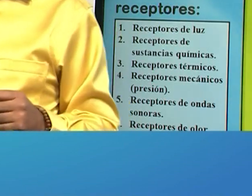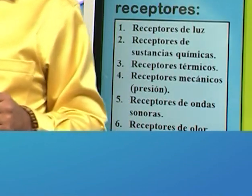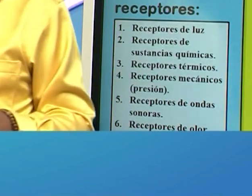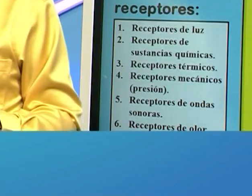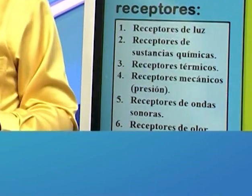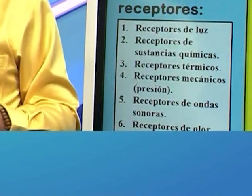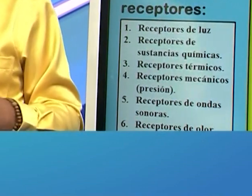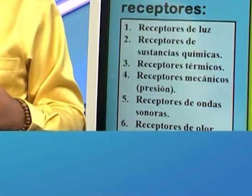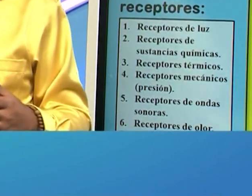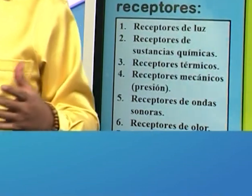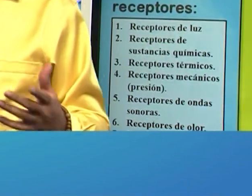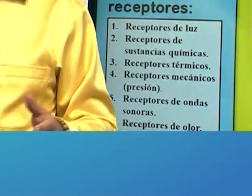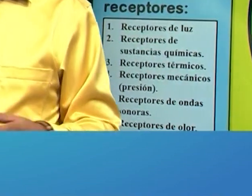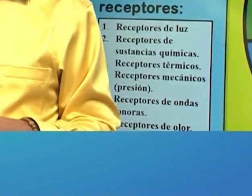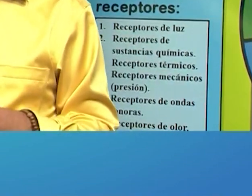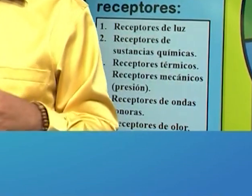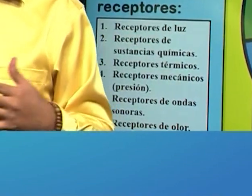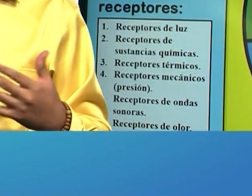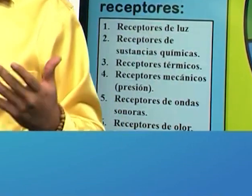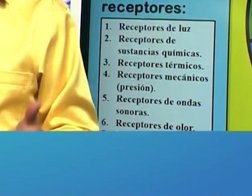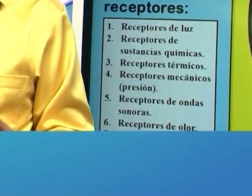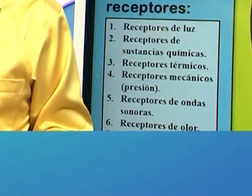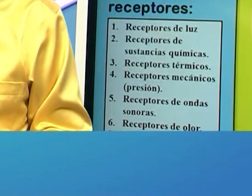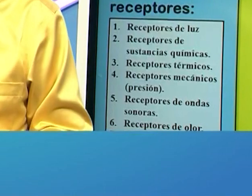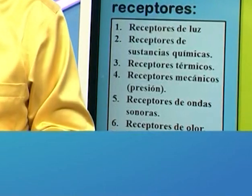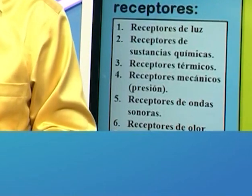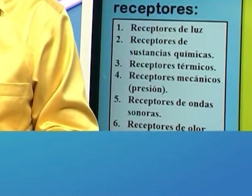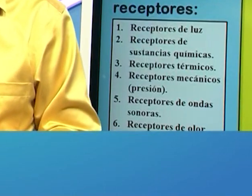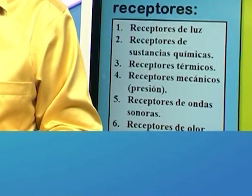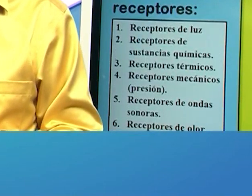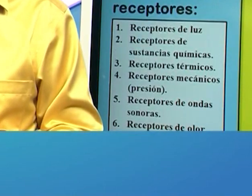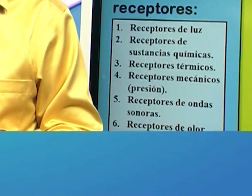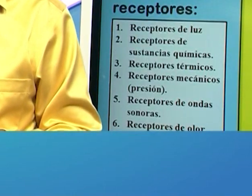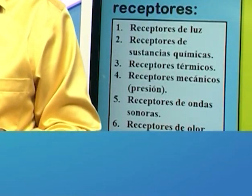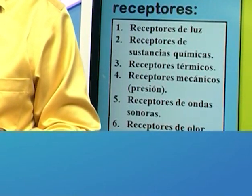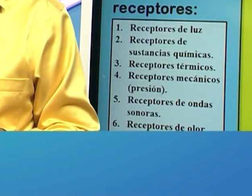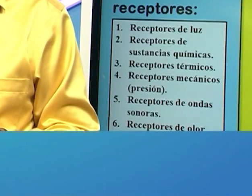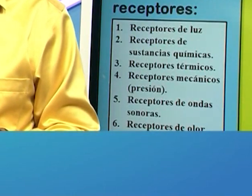excelente a ver kaijin ahora la respuesta tuya